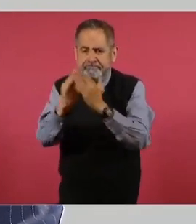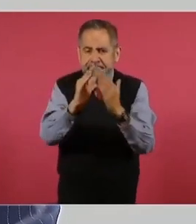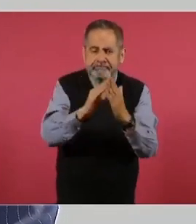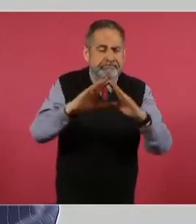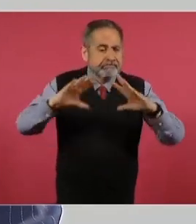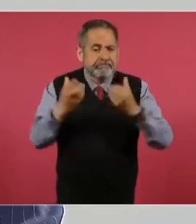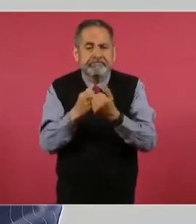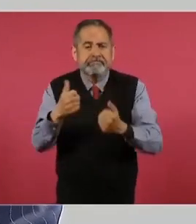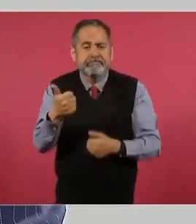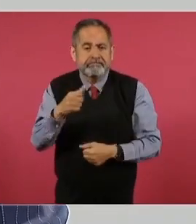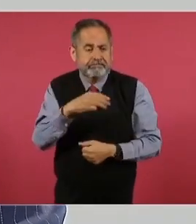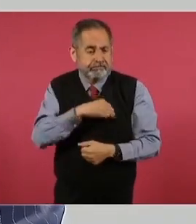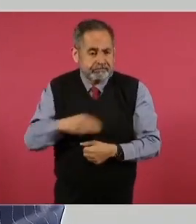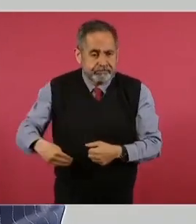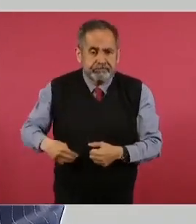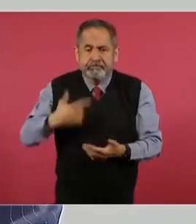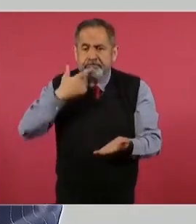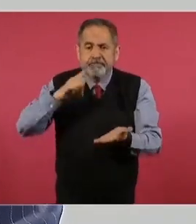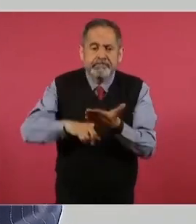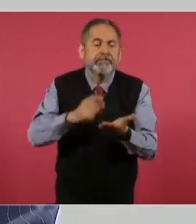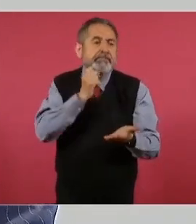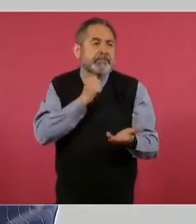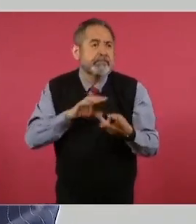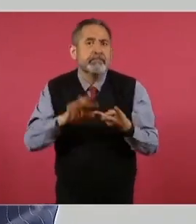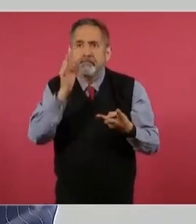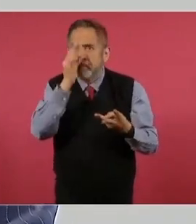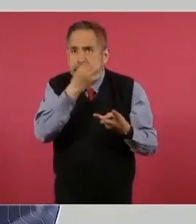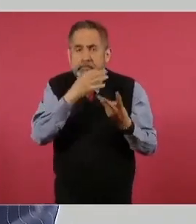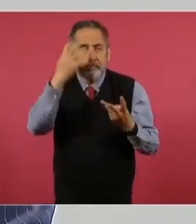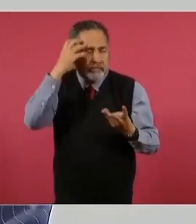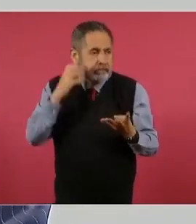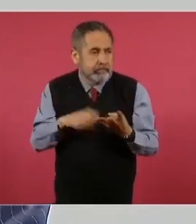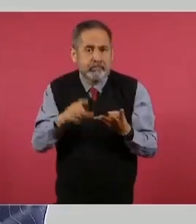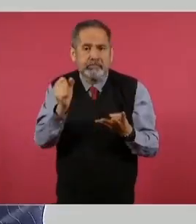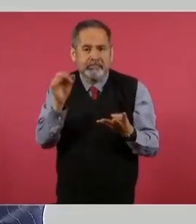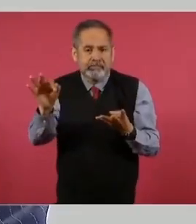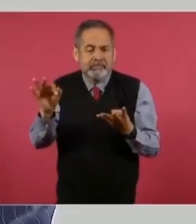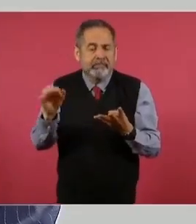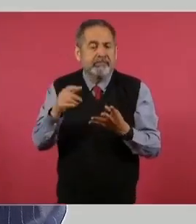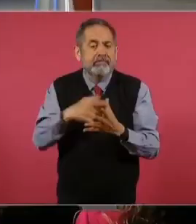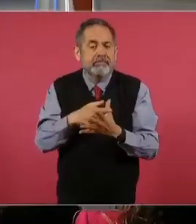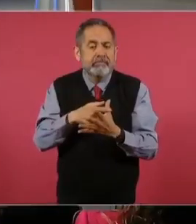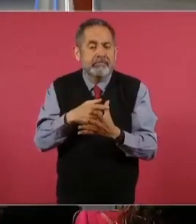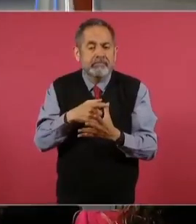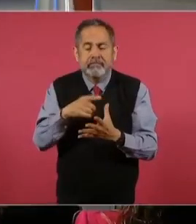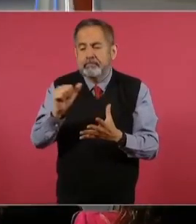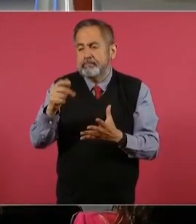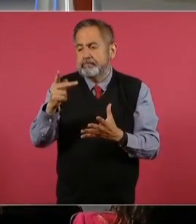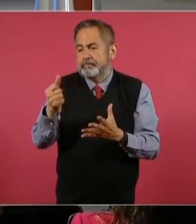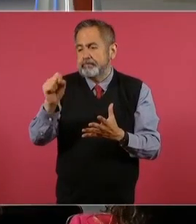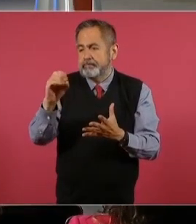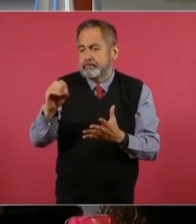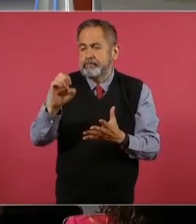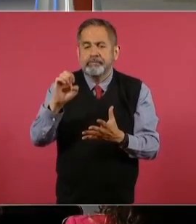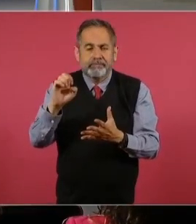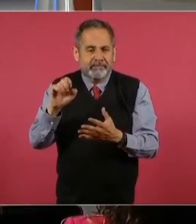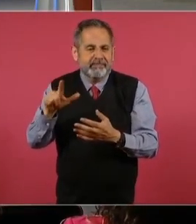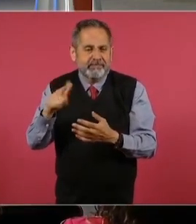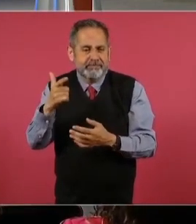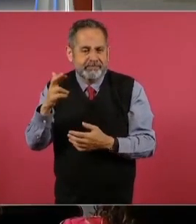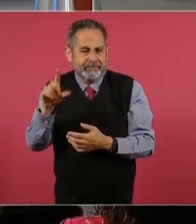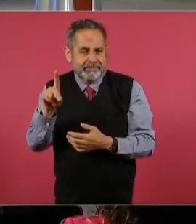seis municipios, Celaya, Salamanca, Irapuato, León, San Francisco del Rincón y Apaseo el Grande. Se